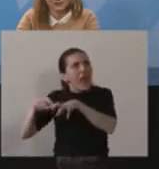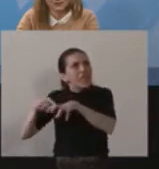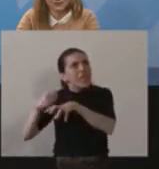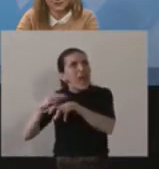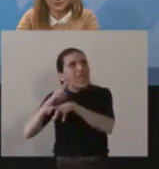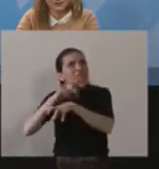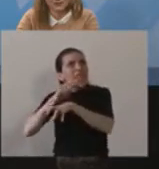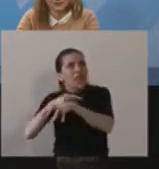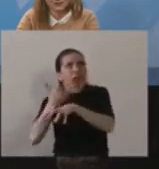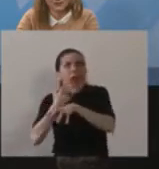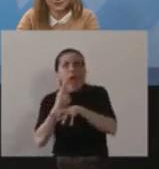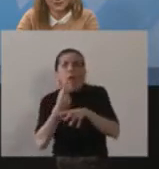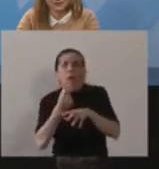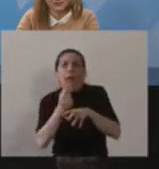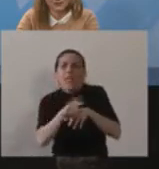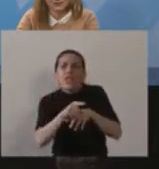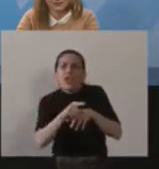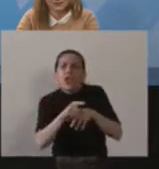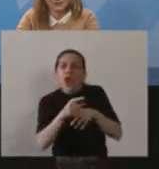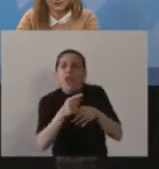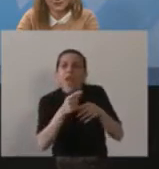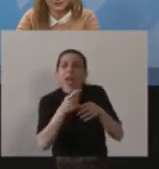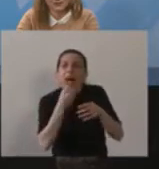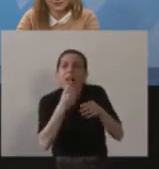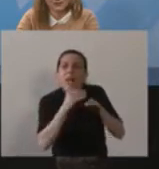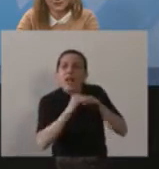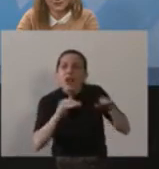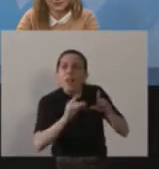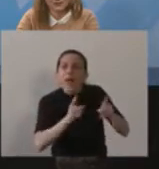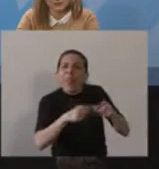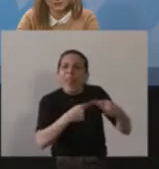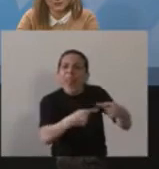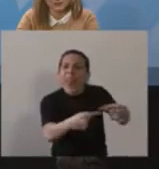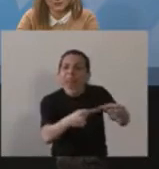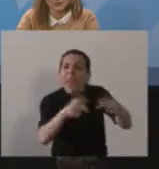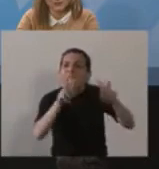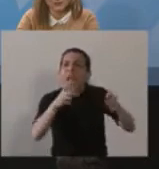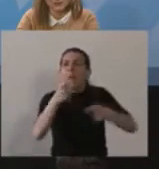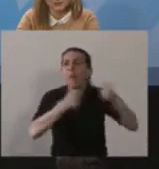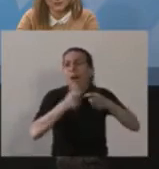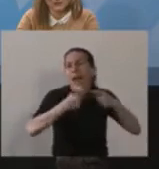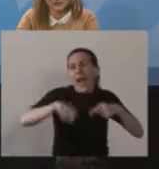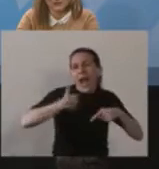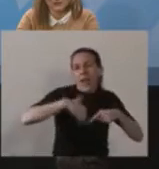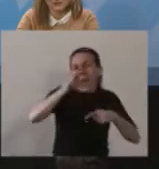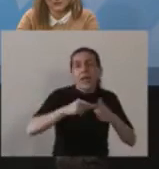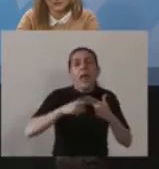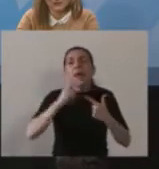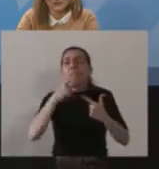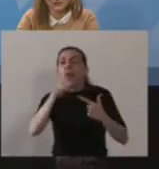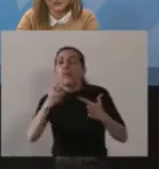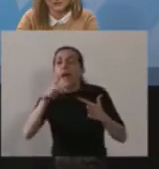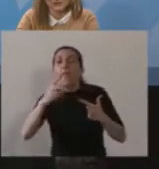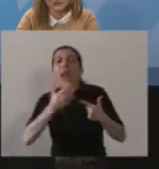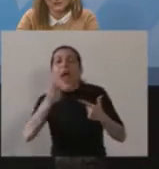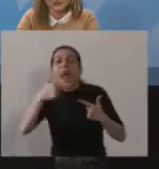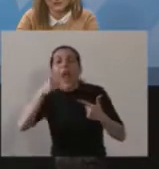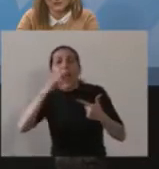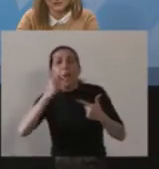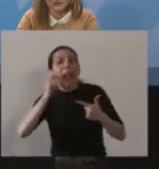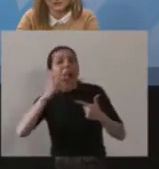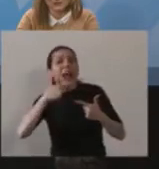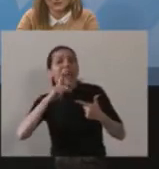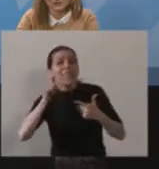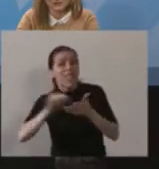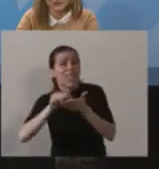para los productos que se producen en función de las necesidades del mercado. Y para la senadora Anabel Fernández Agasti, ¿cuándo tiene idea